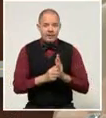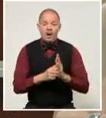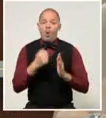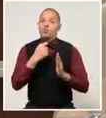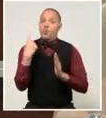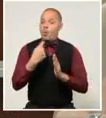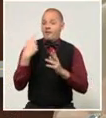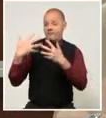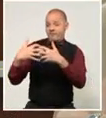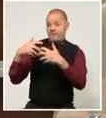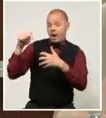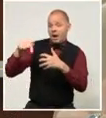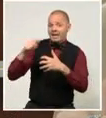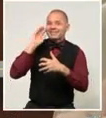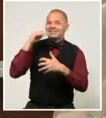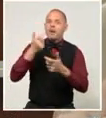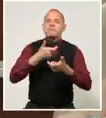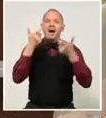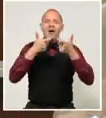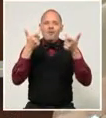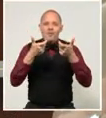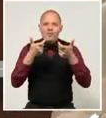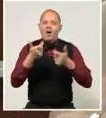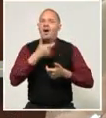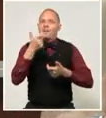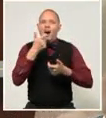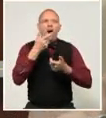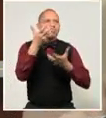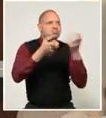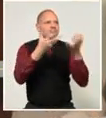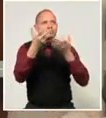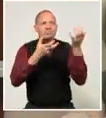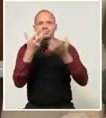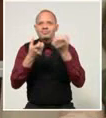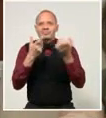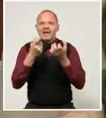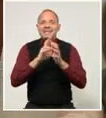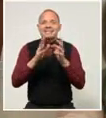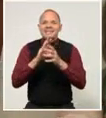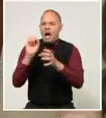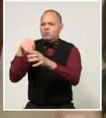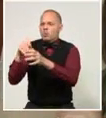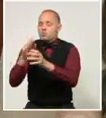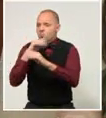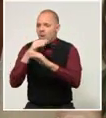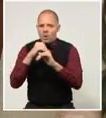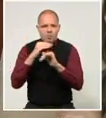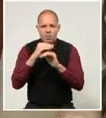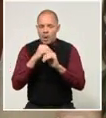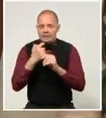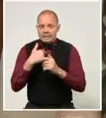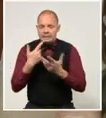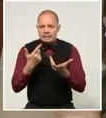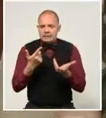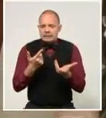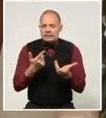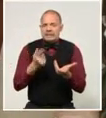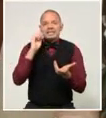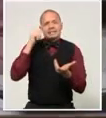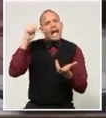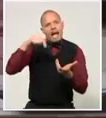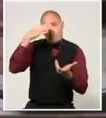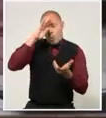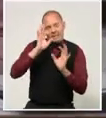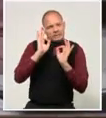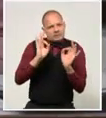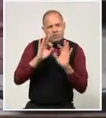envases suficientes para la cosecha de mango. La situación que tiene el país, todos la conocemos. Importar todo para fabricar